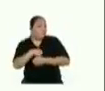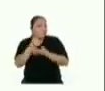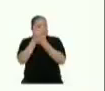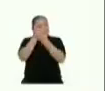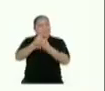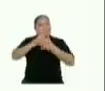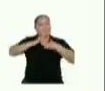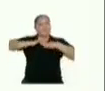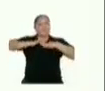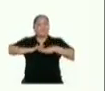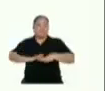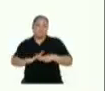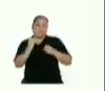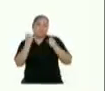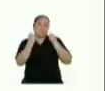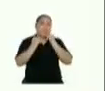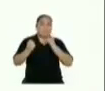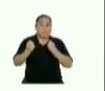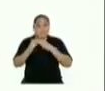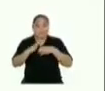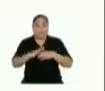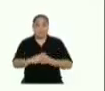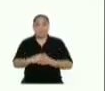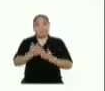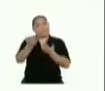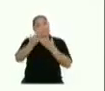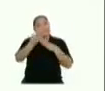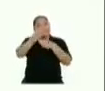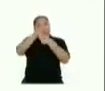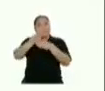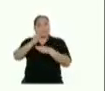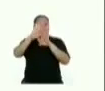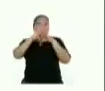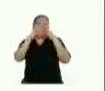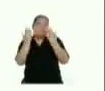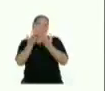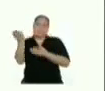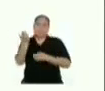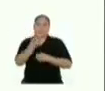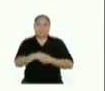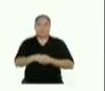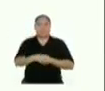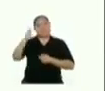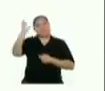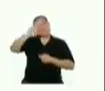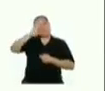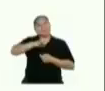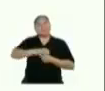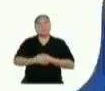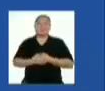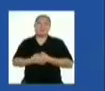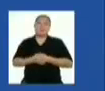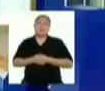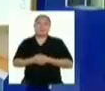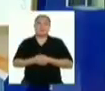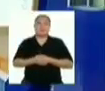a aliviarlos con movimiento y relajación. Te invito a compartirlo con tus familiares. Nos vemos.